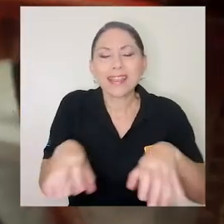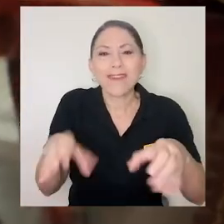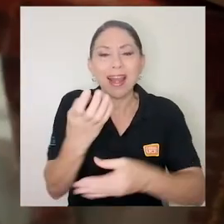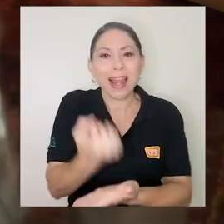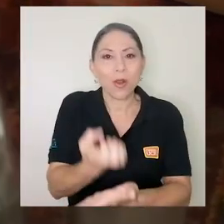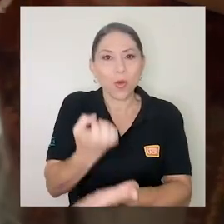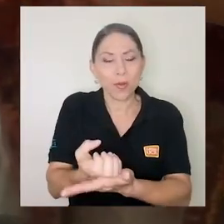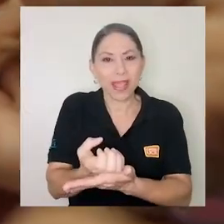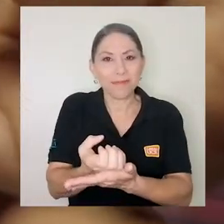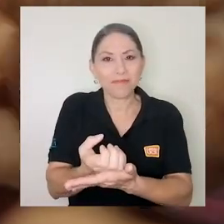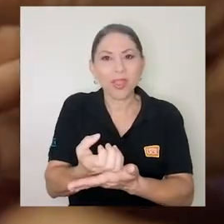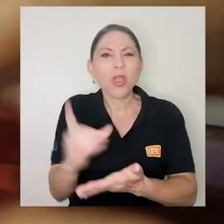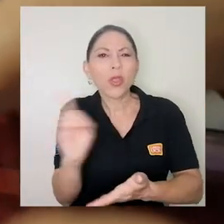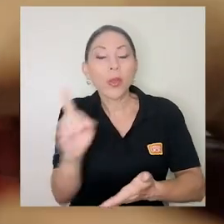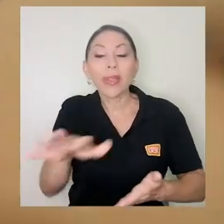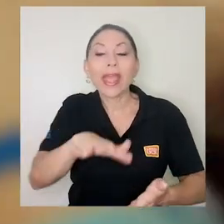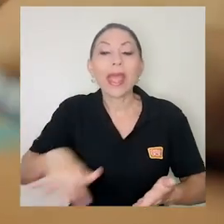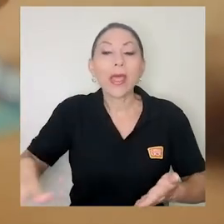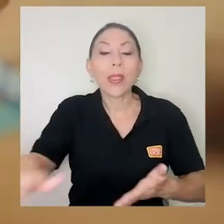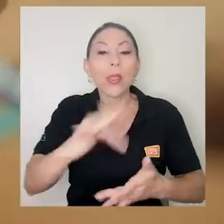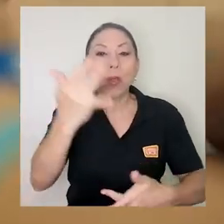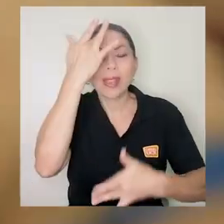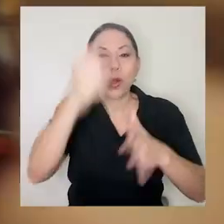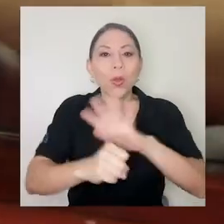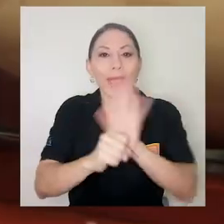los focos de contagio sean menores.